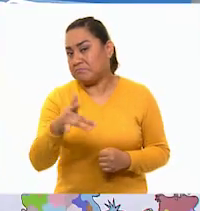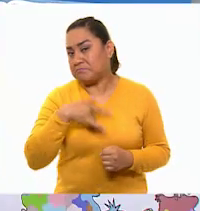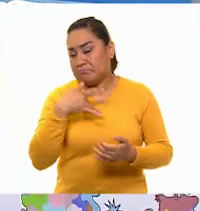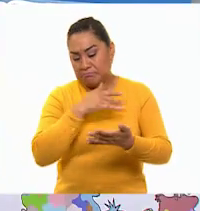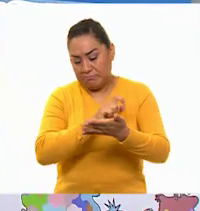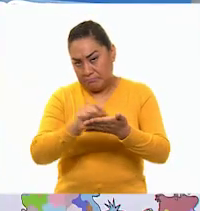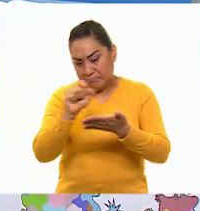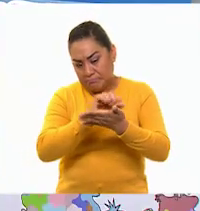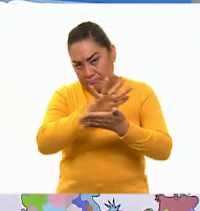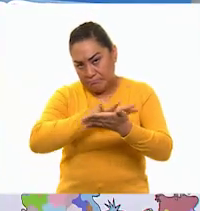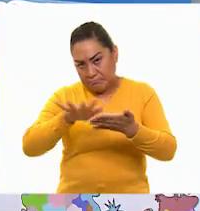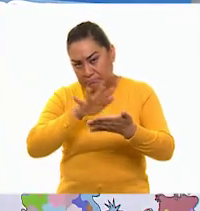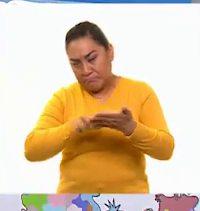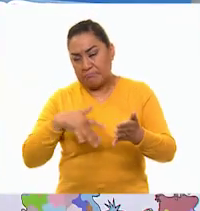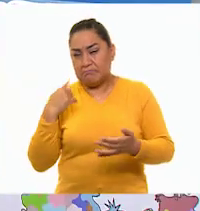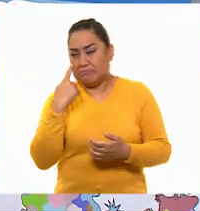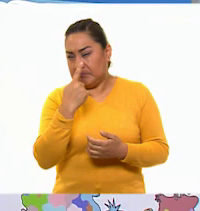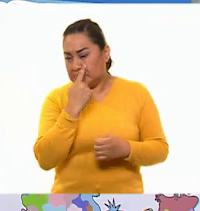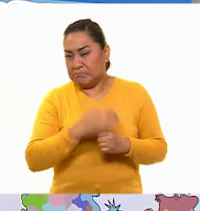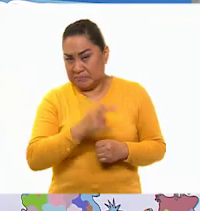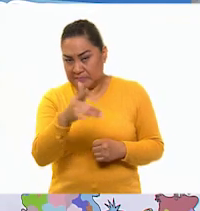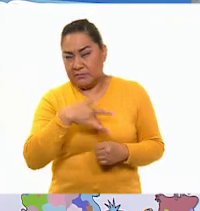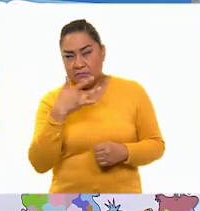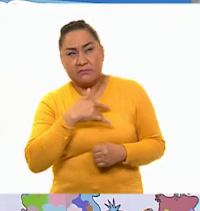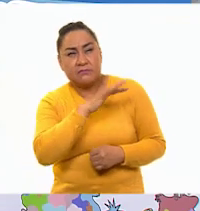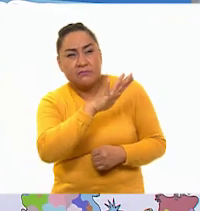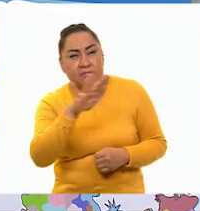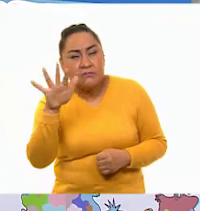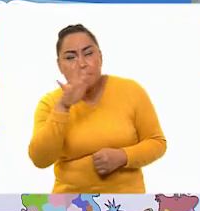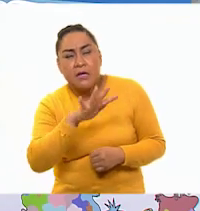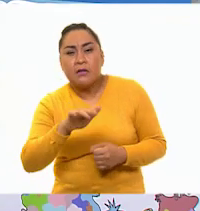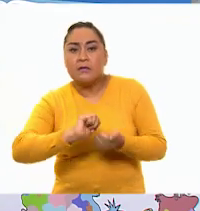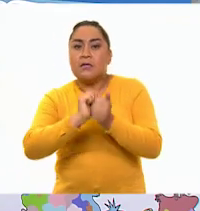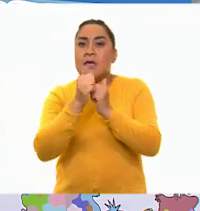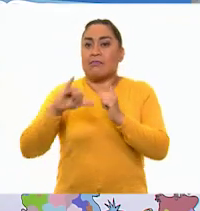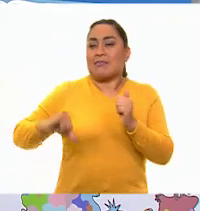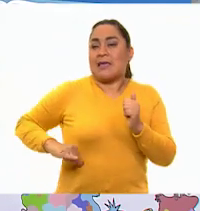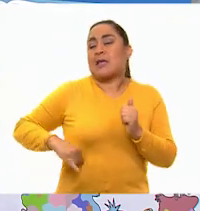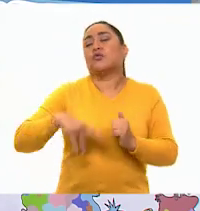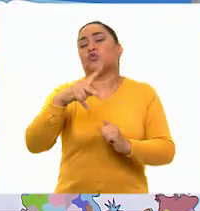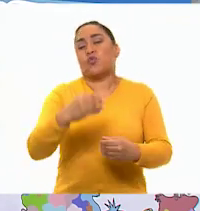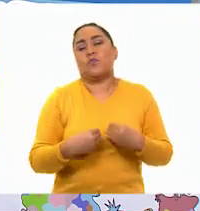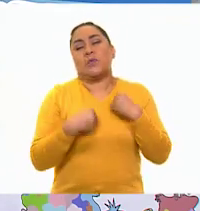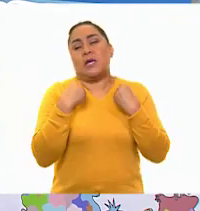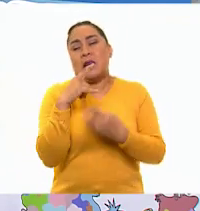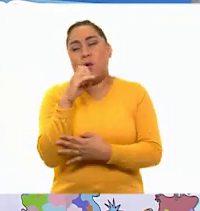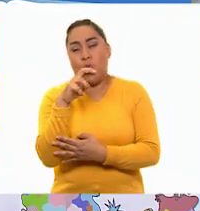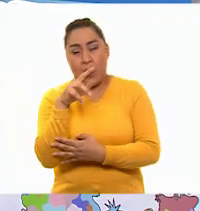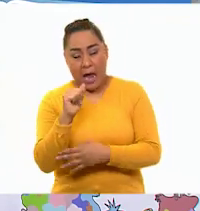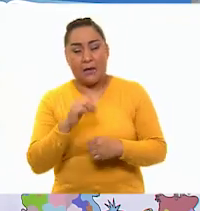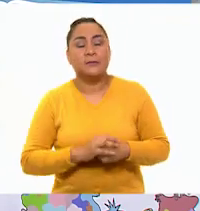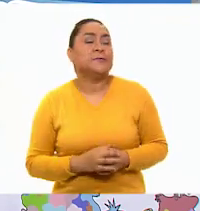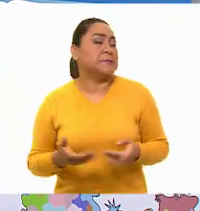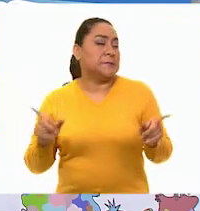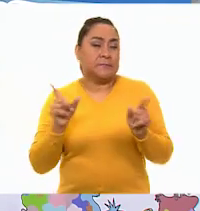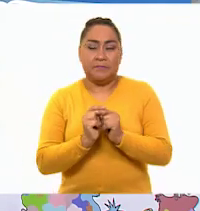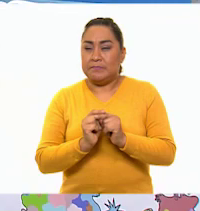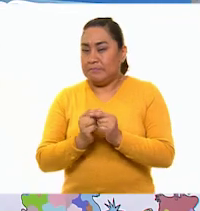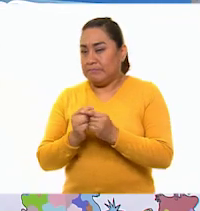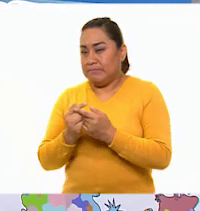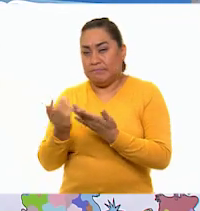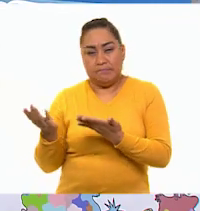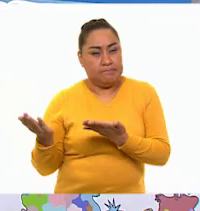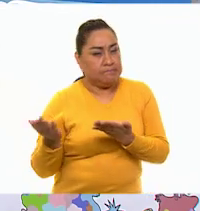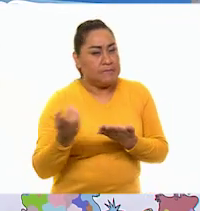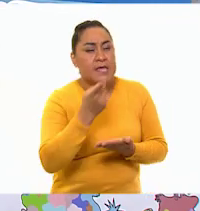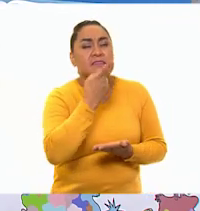texto a ustedes, niños y niñas? ¿Despertó su interés esta breve biografía de Leona Vicario? Y María, de manera general, tú me podrías decir de qué